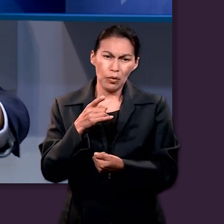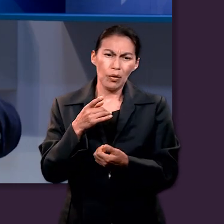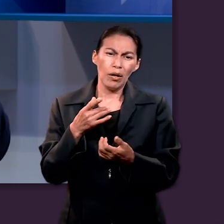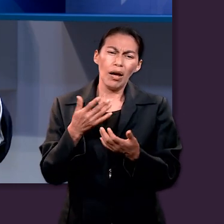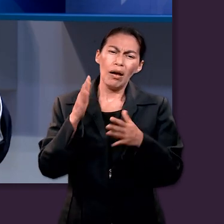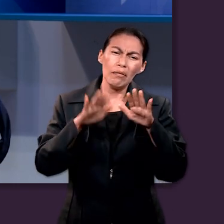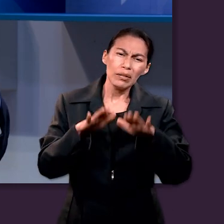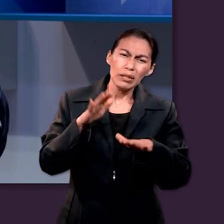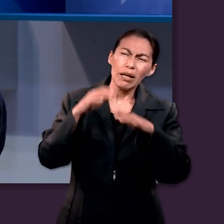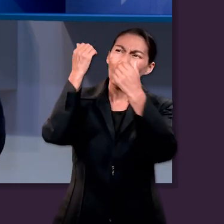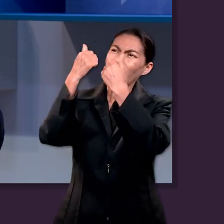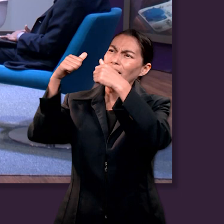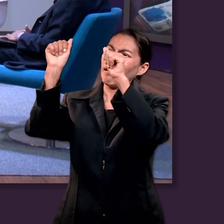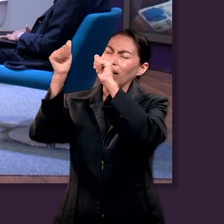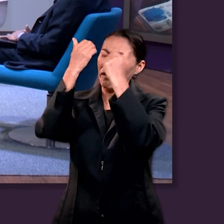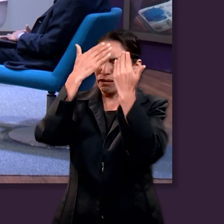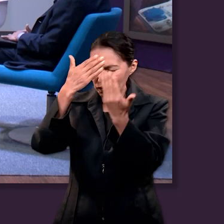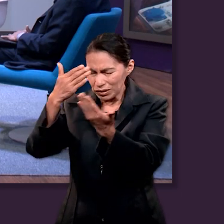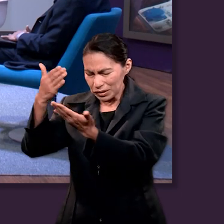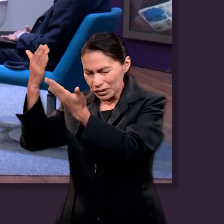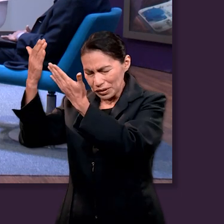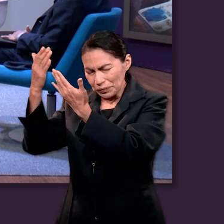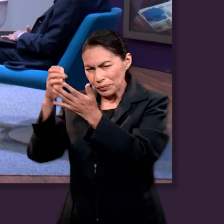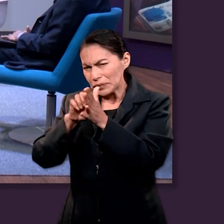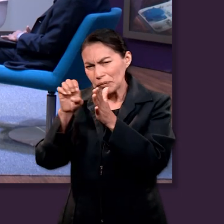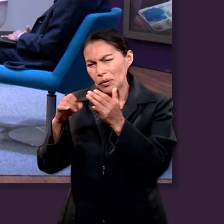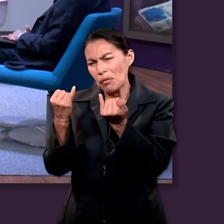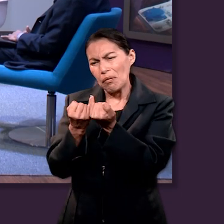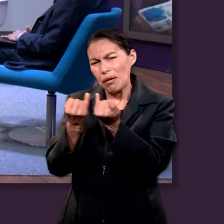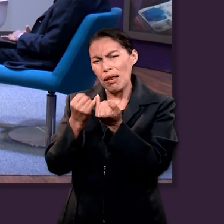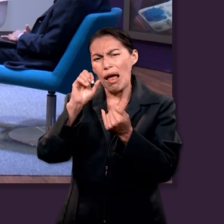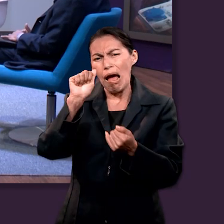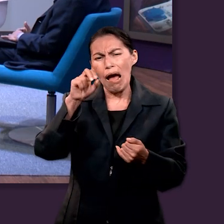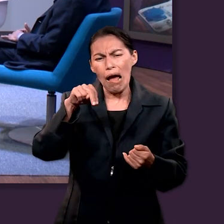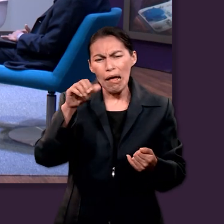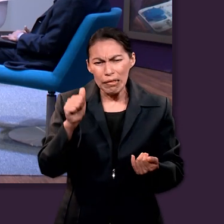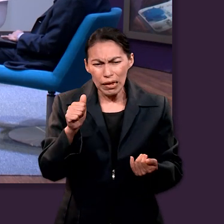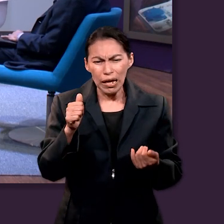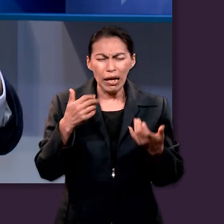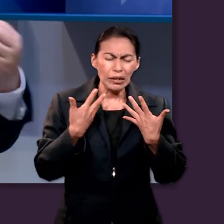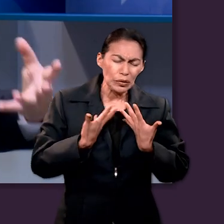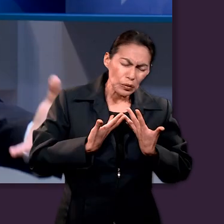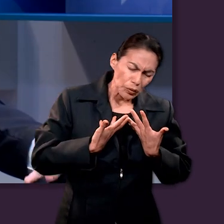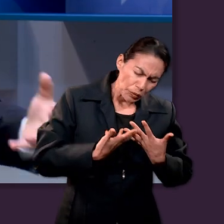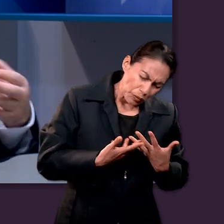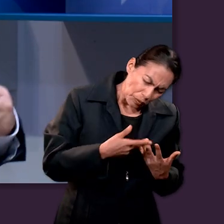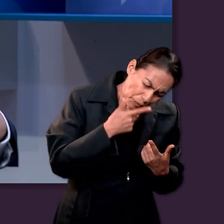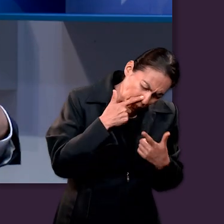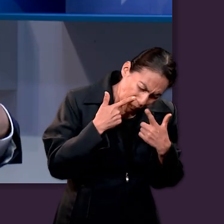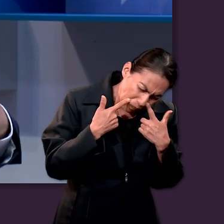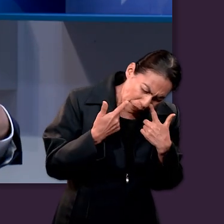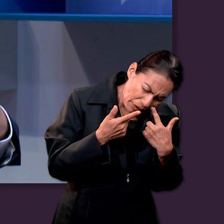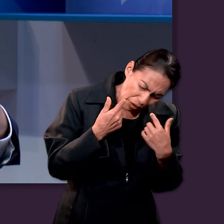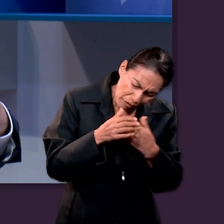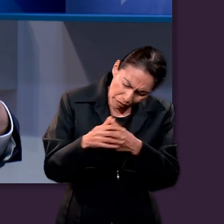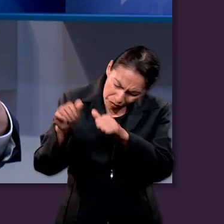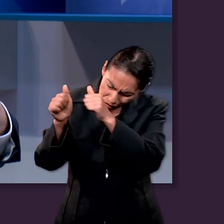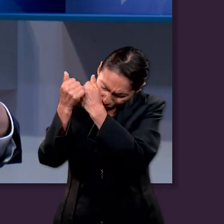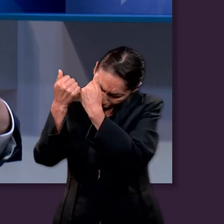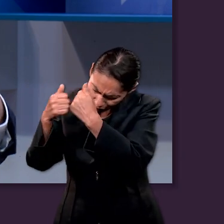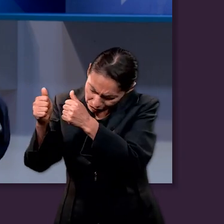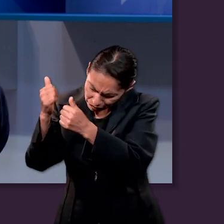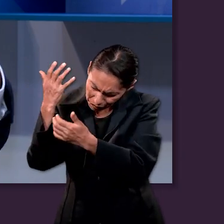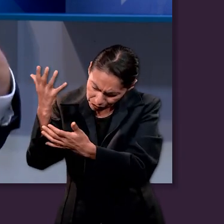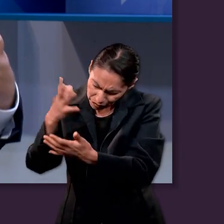incluso cuando alabas derramando tu corazón como como la escena de Ana cuando derrama su corazón ante ante